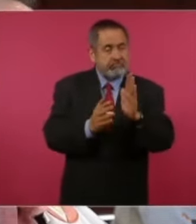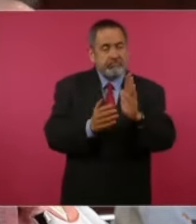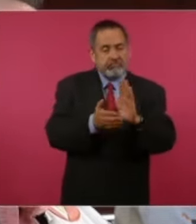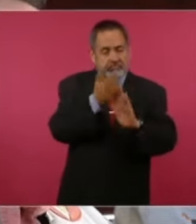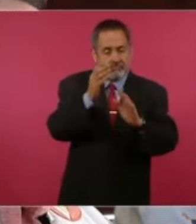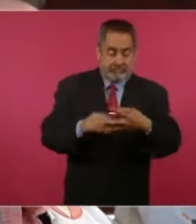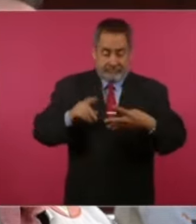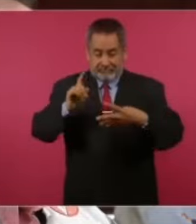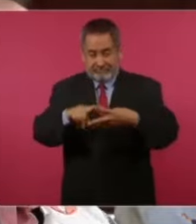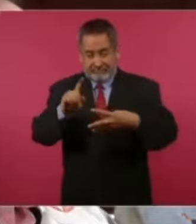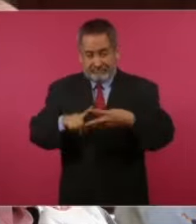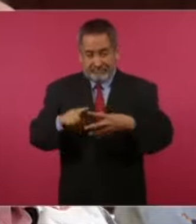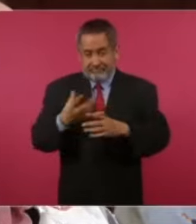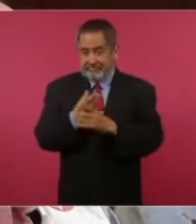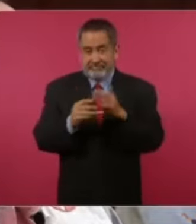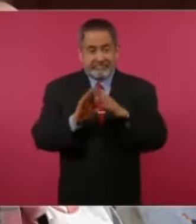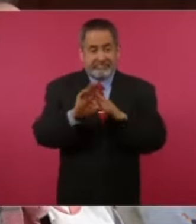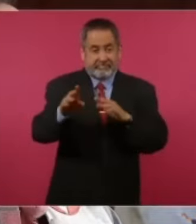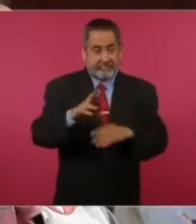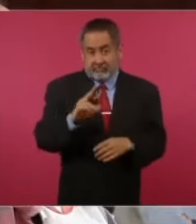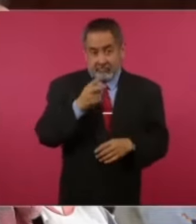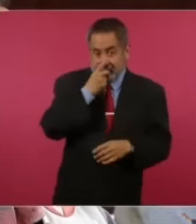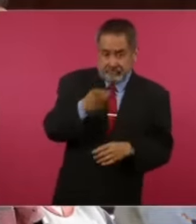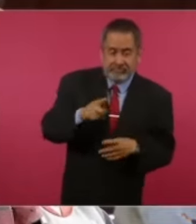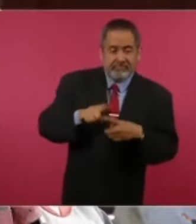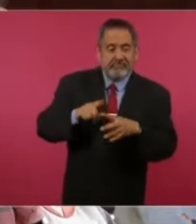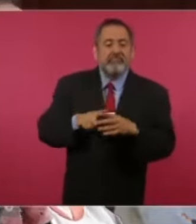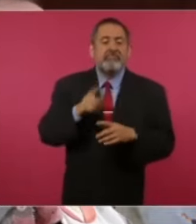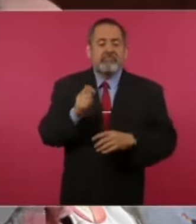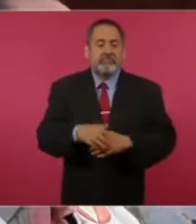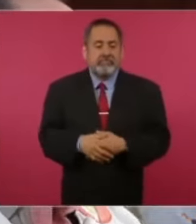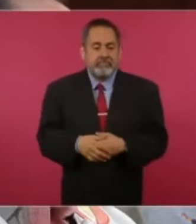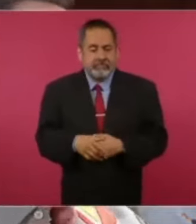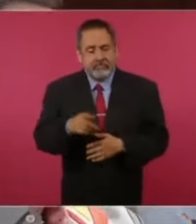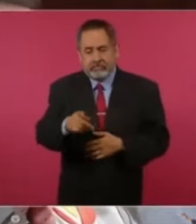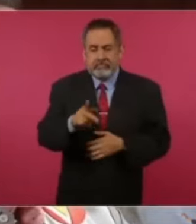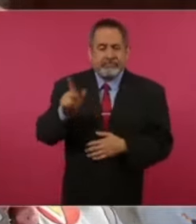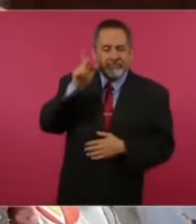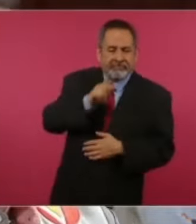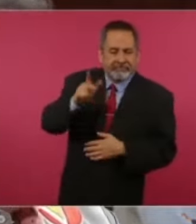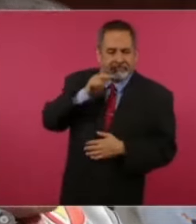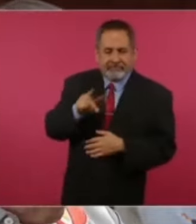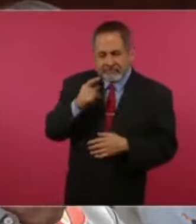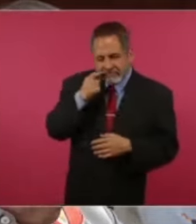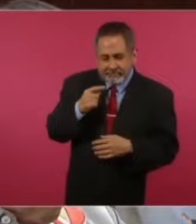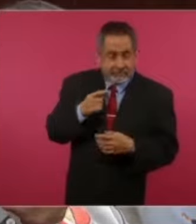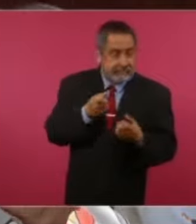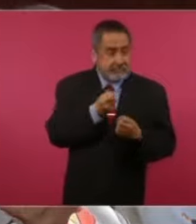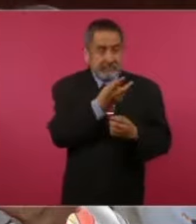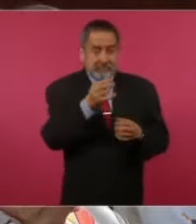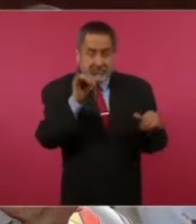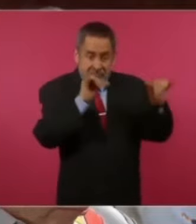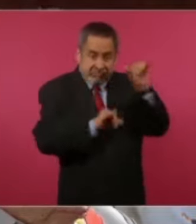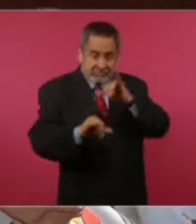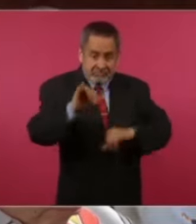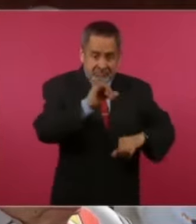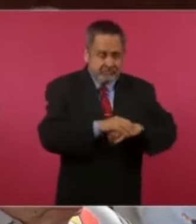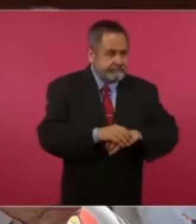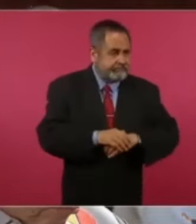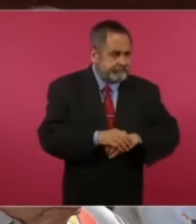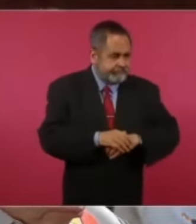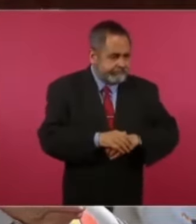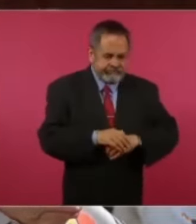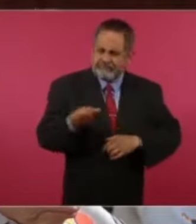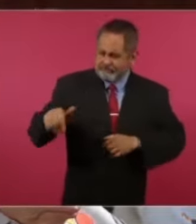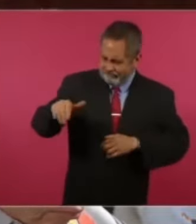varios minutos queriéndosele como que hablar la voz, estaba entre triste, contenta, y a la vez se la veía muy preocupada, tal vez